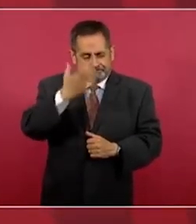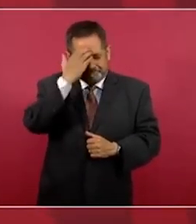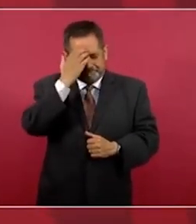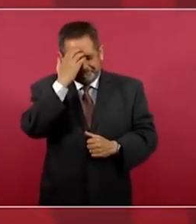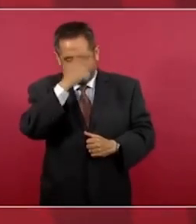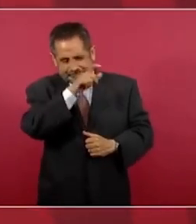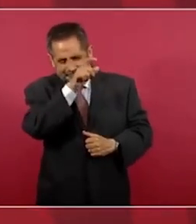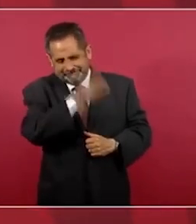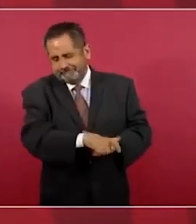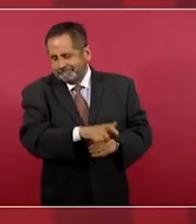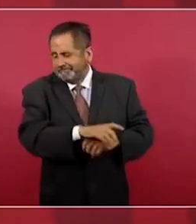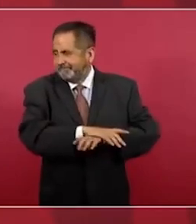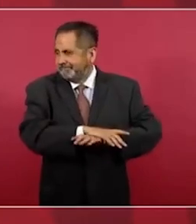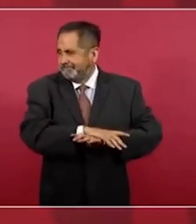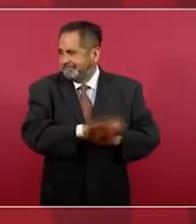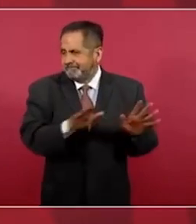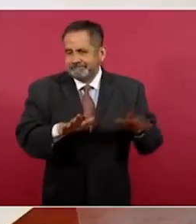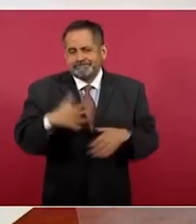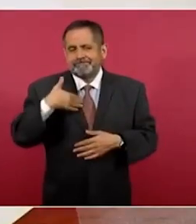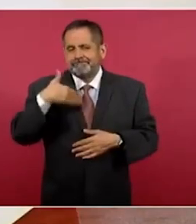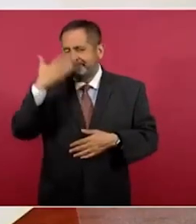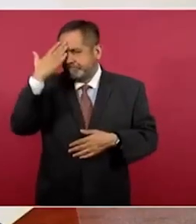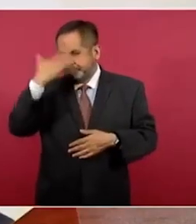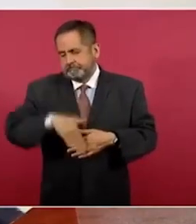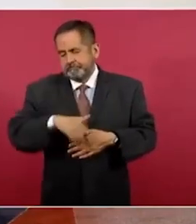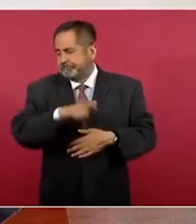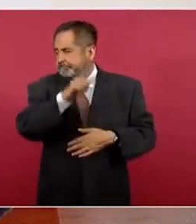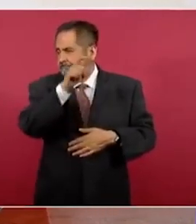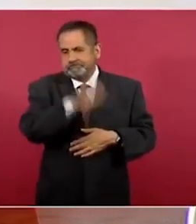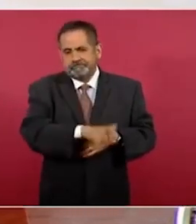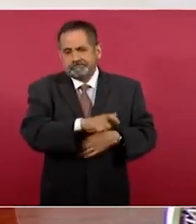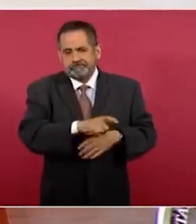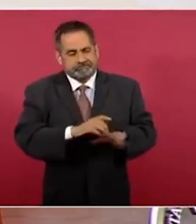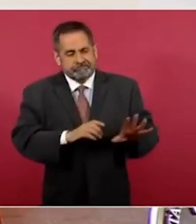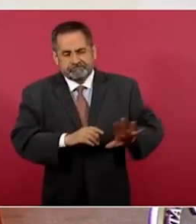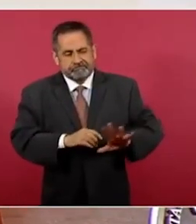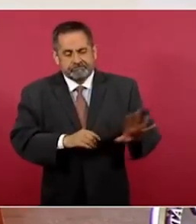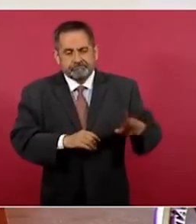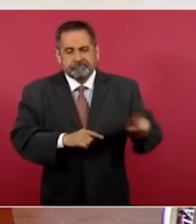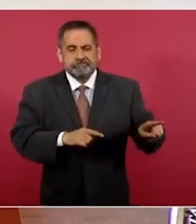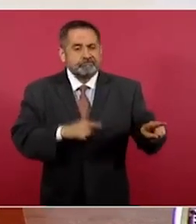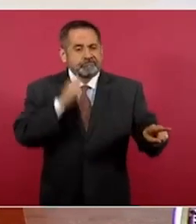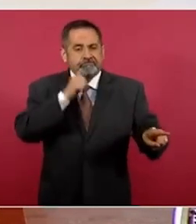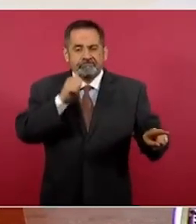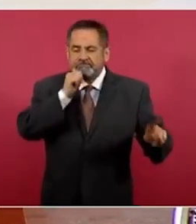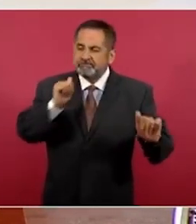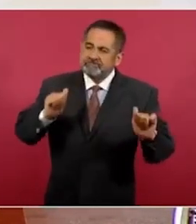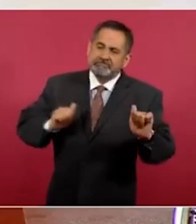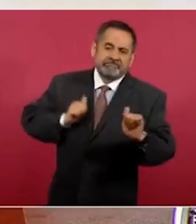sabemos que son muy ventajosos,